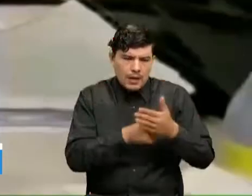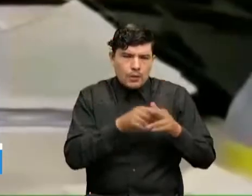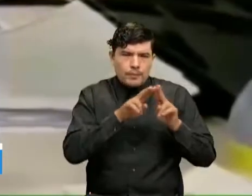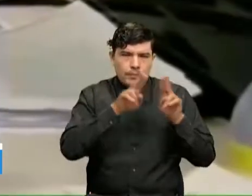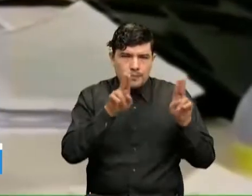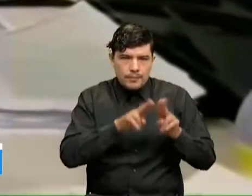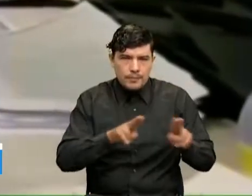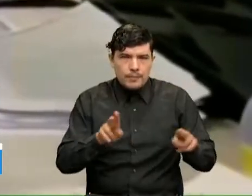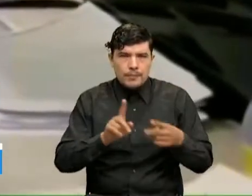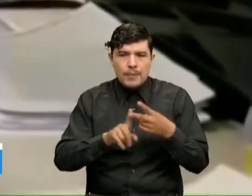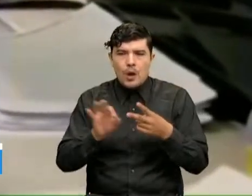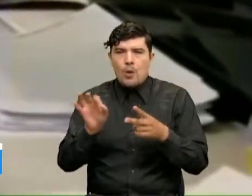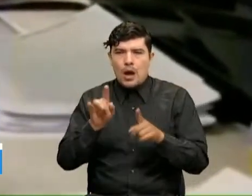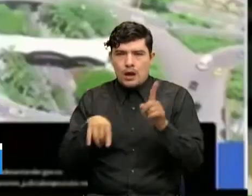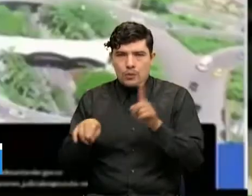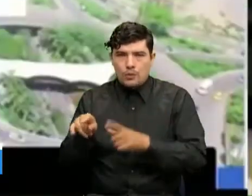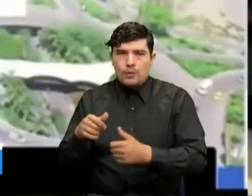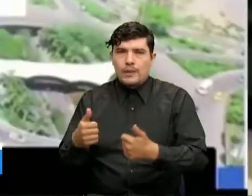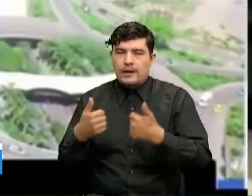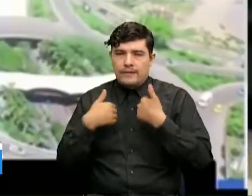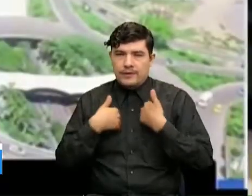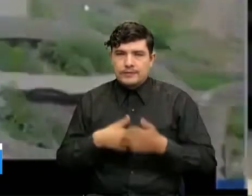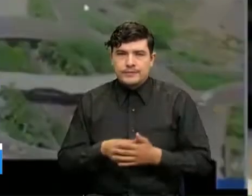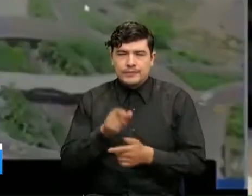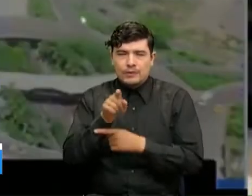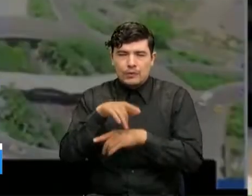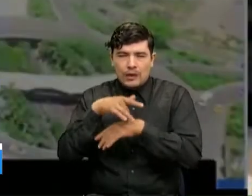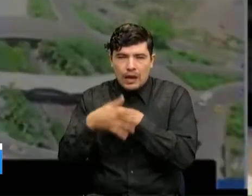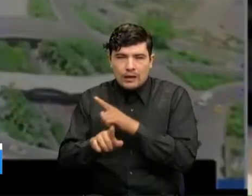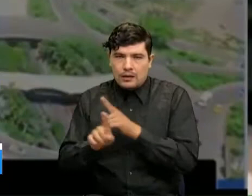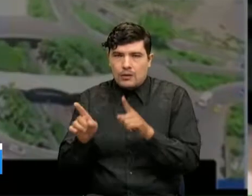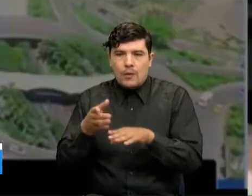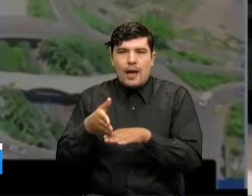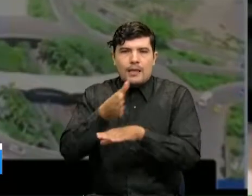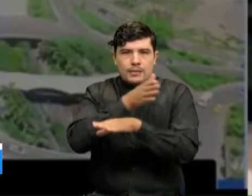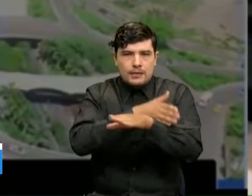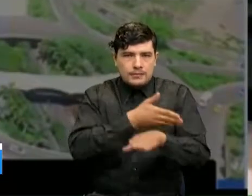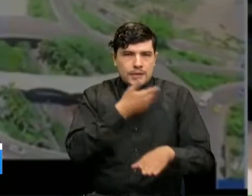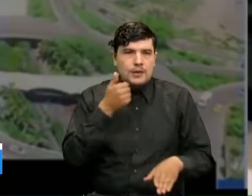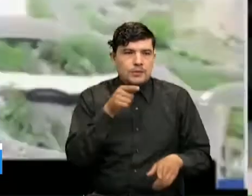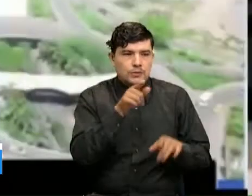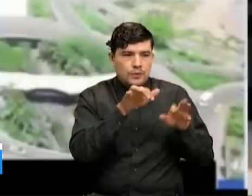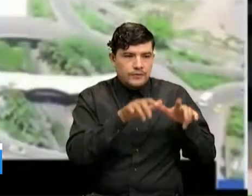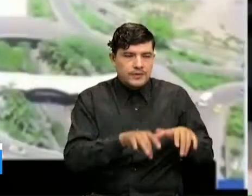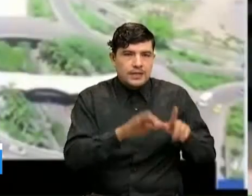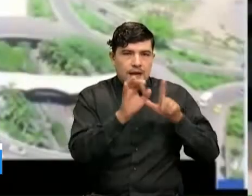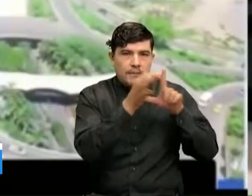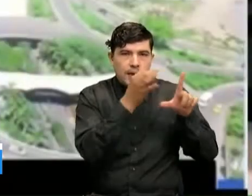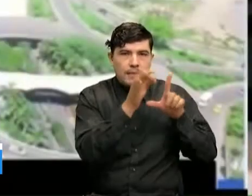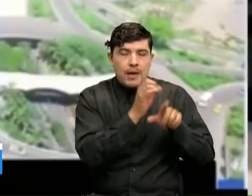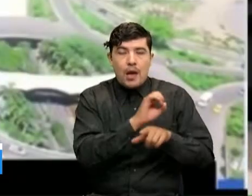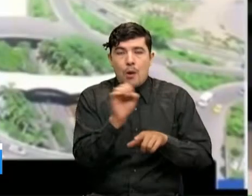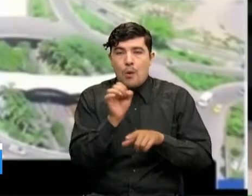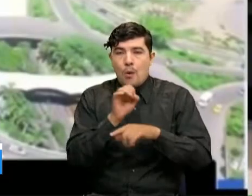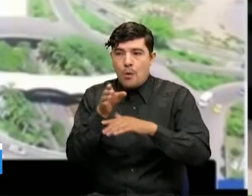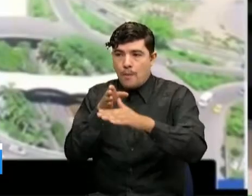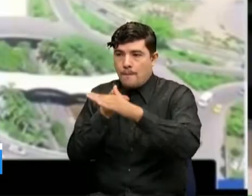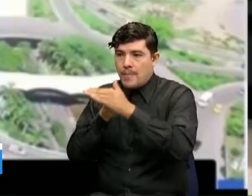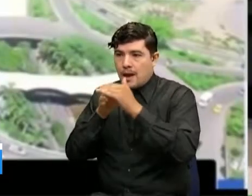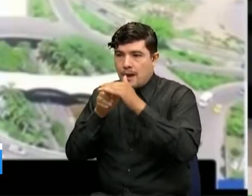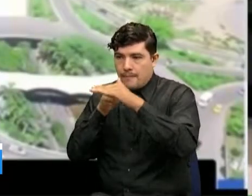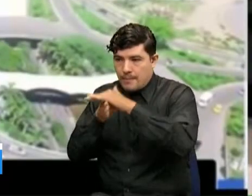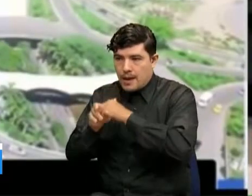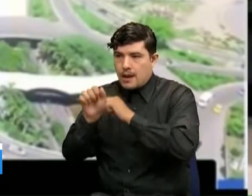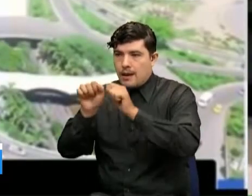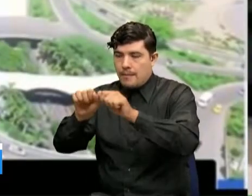beneficios. No dejemos para última hora, hagámoslos con calma desde la oficina virtual o a través de la página de la alcaldía